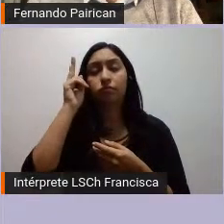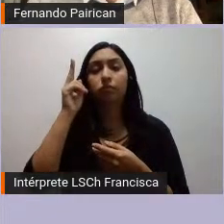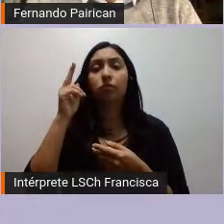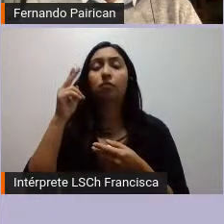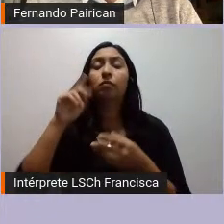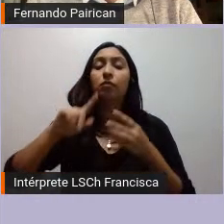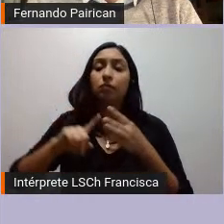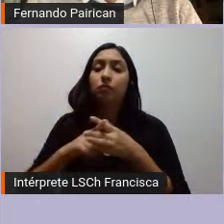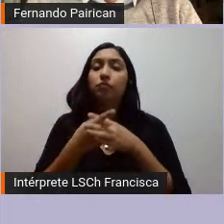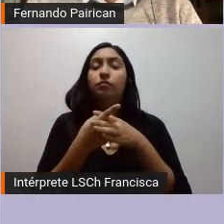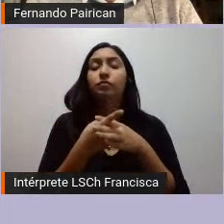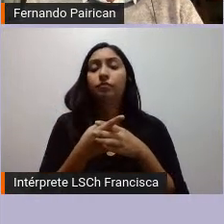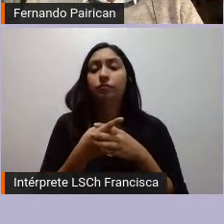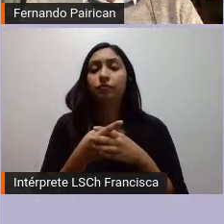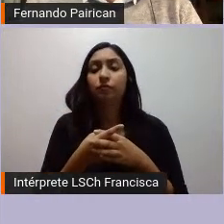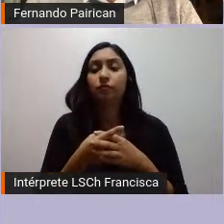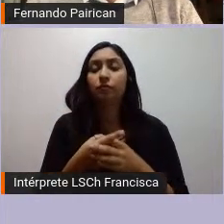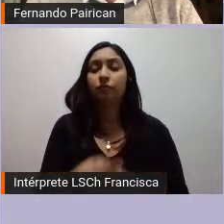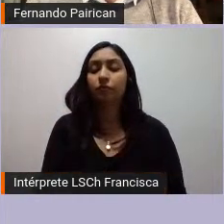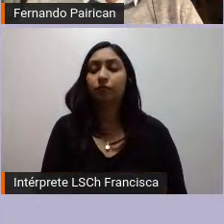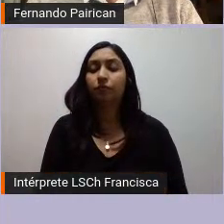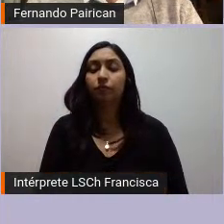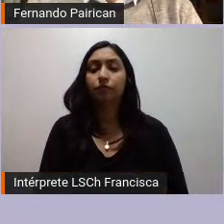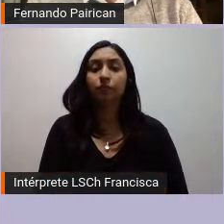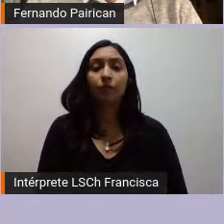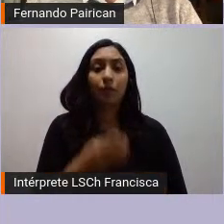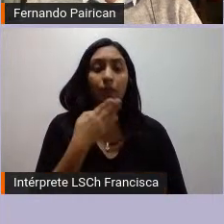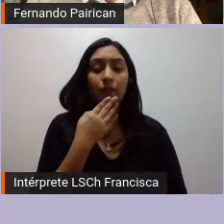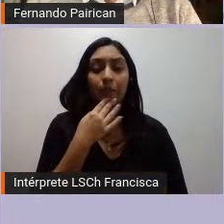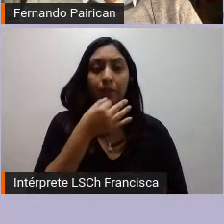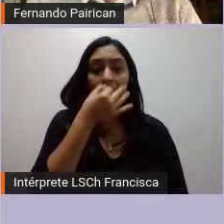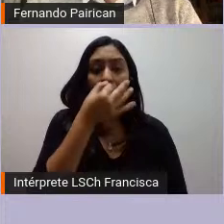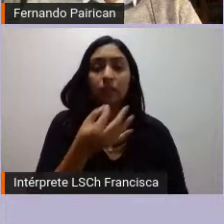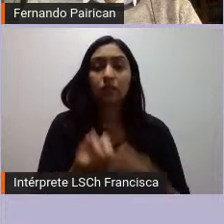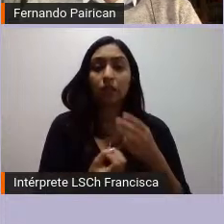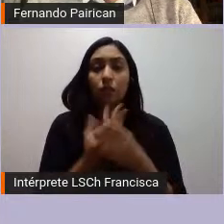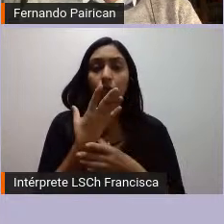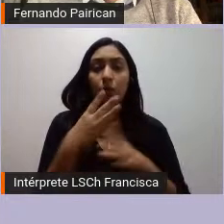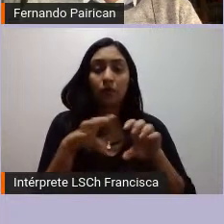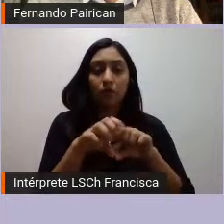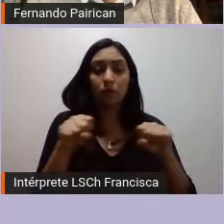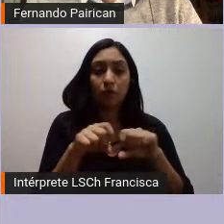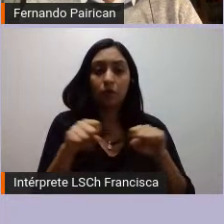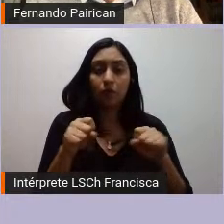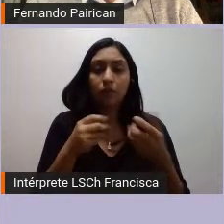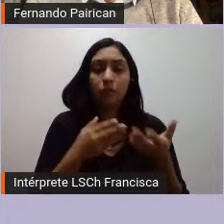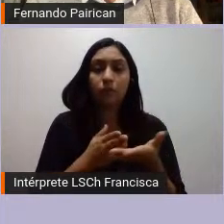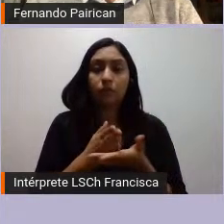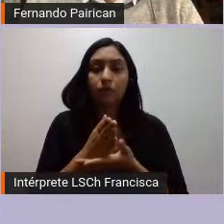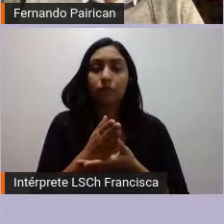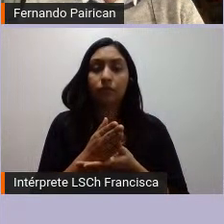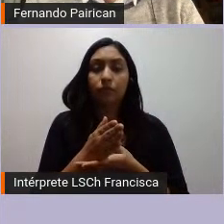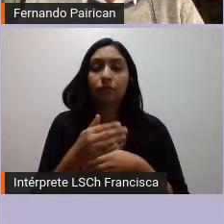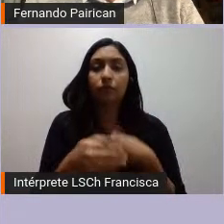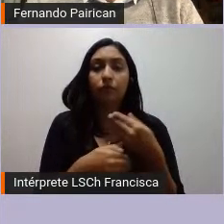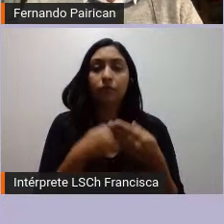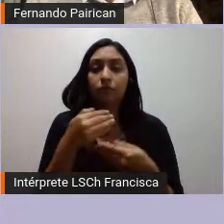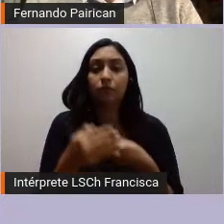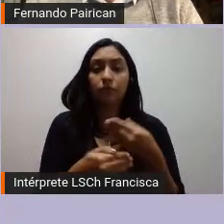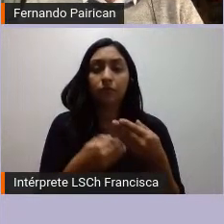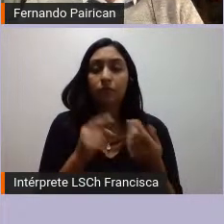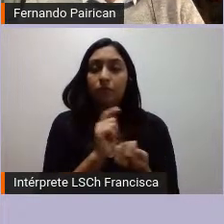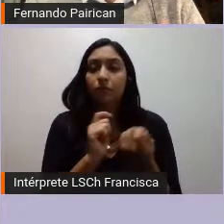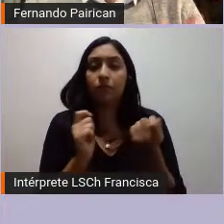en la materia y también plantea este nuevo trato que es iniciar un proceso de revertir